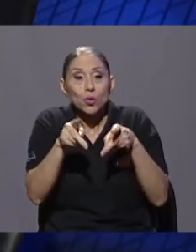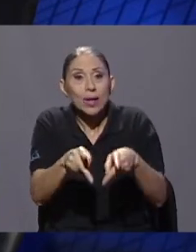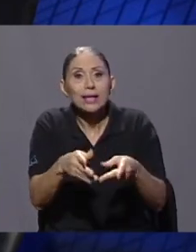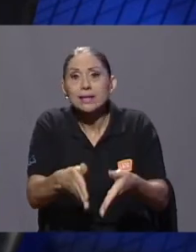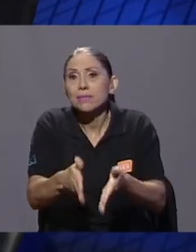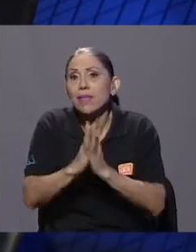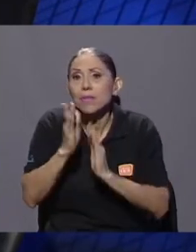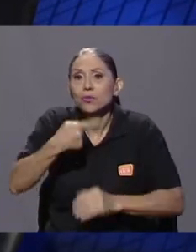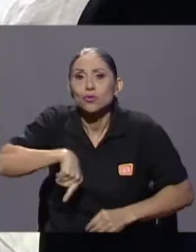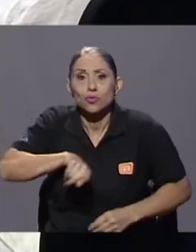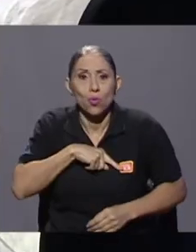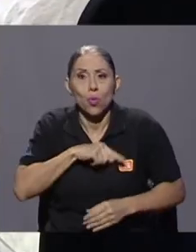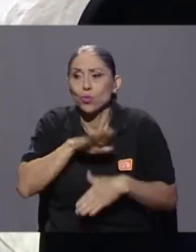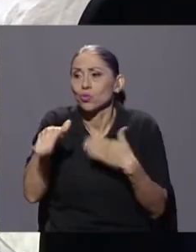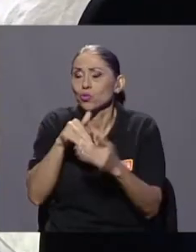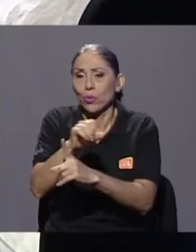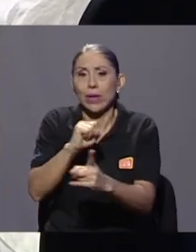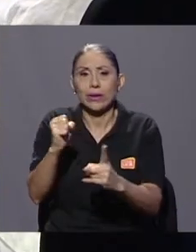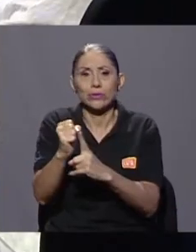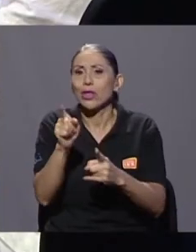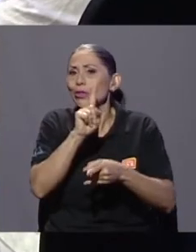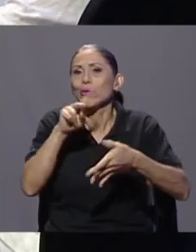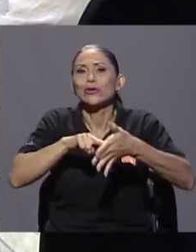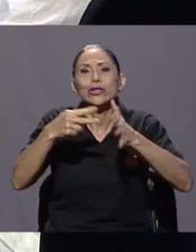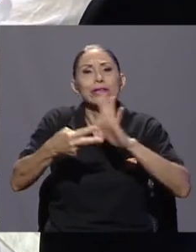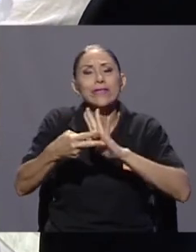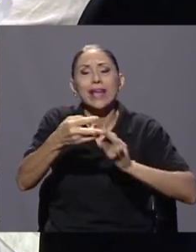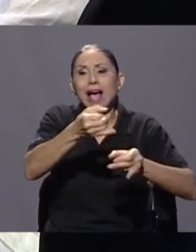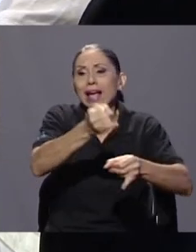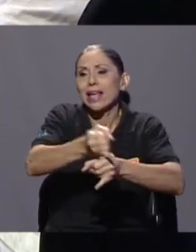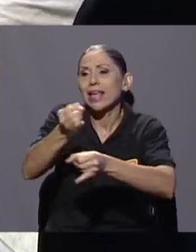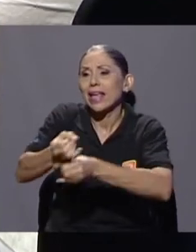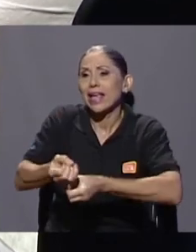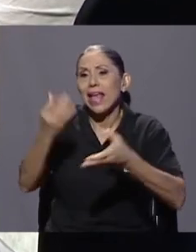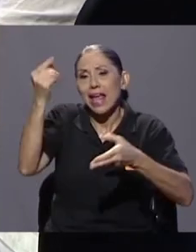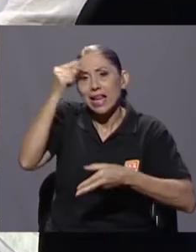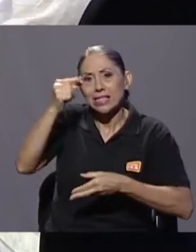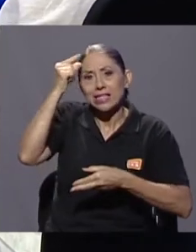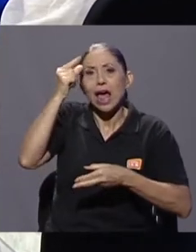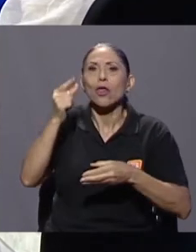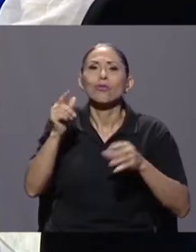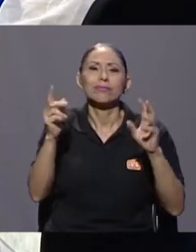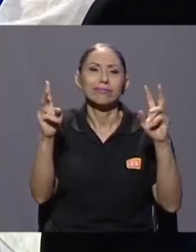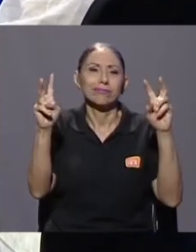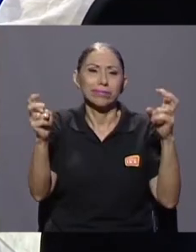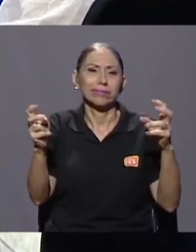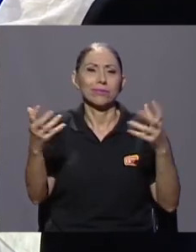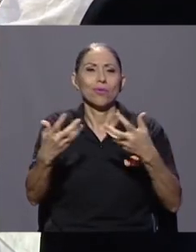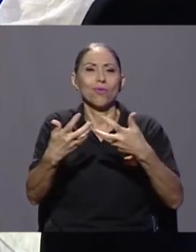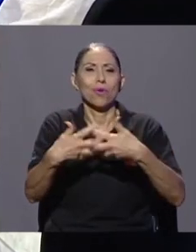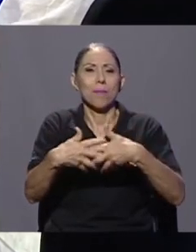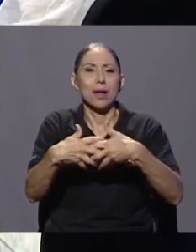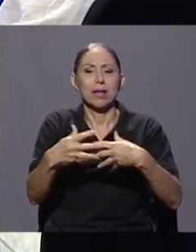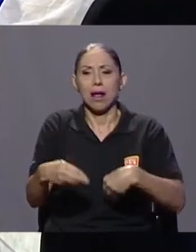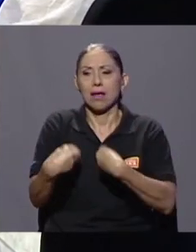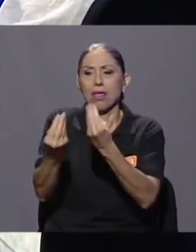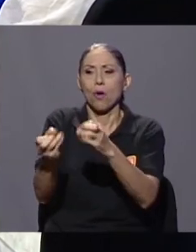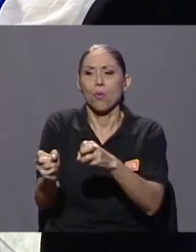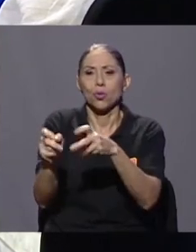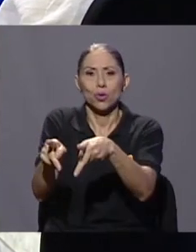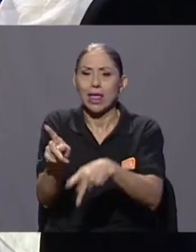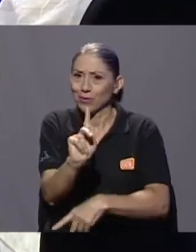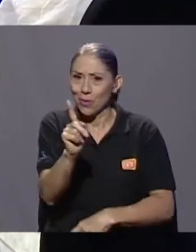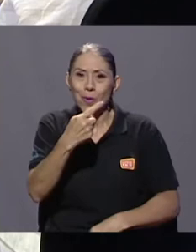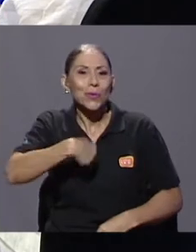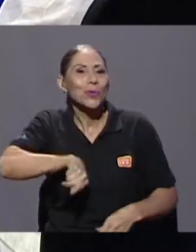pide toda la sociedad. No es que el Estado es una máquina que da oportunidad, sino que las exigimos nosotros.